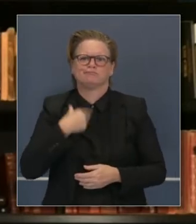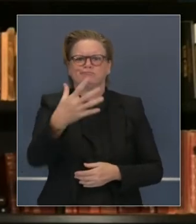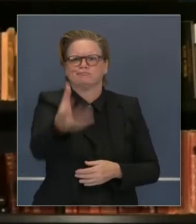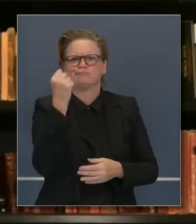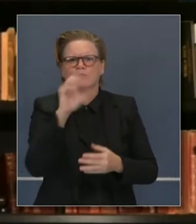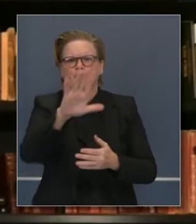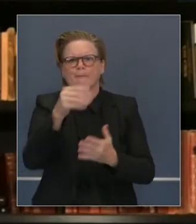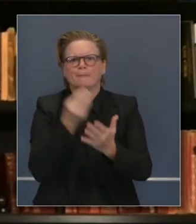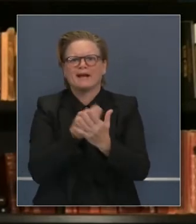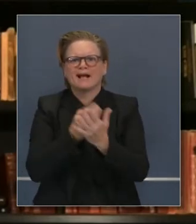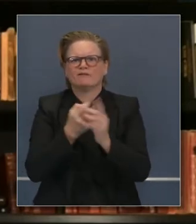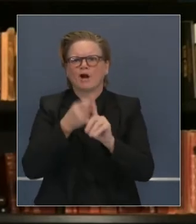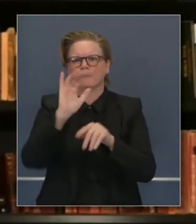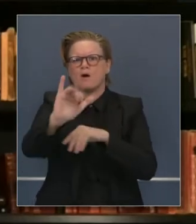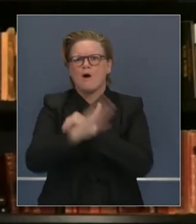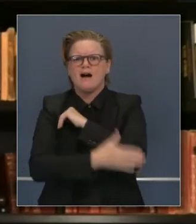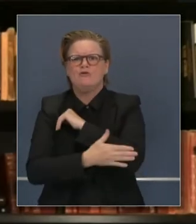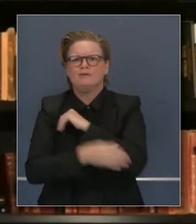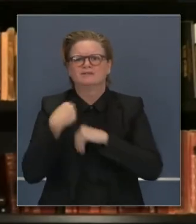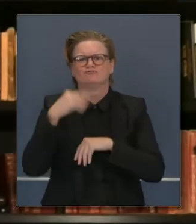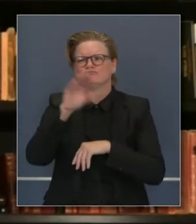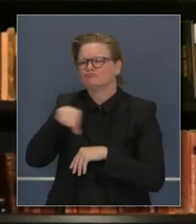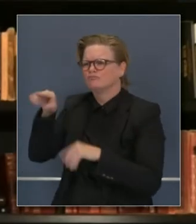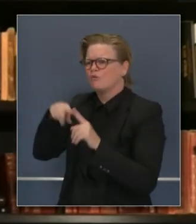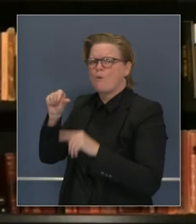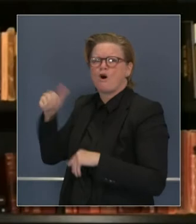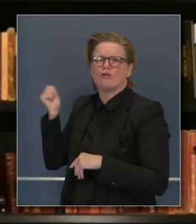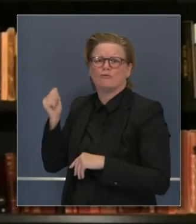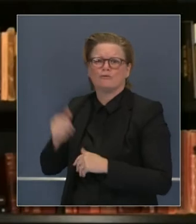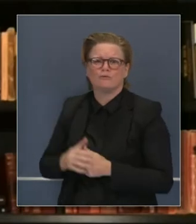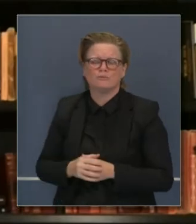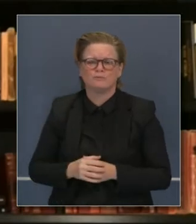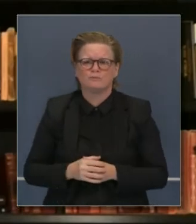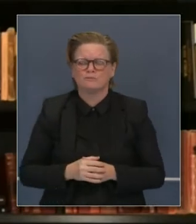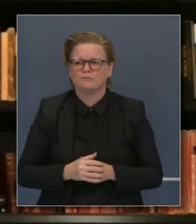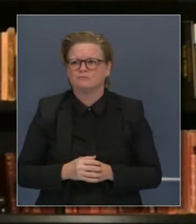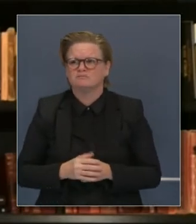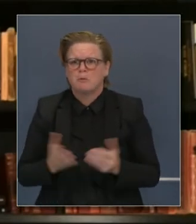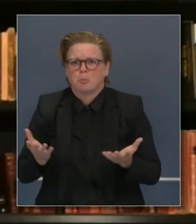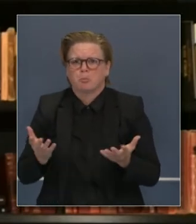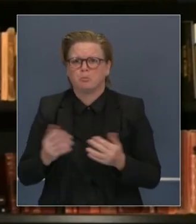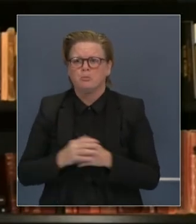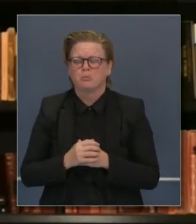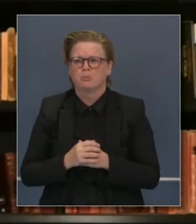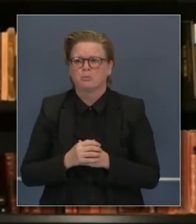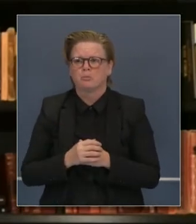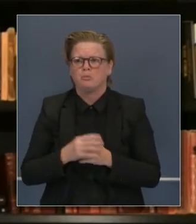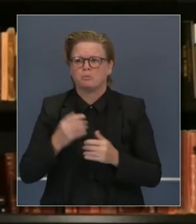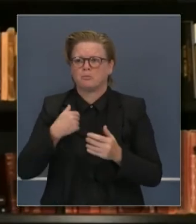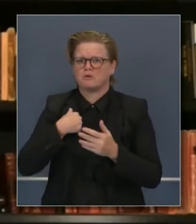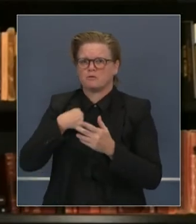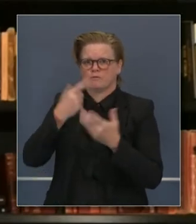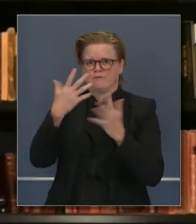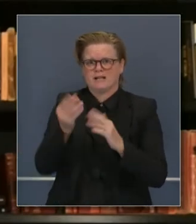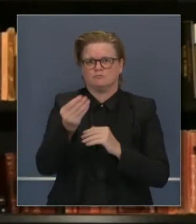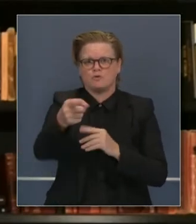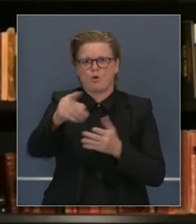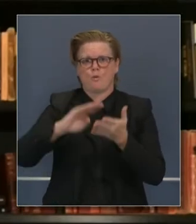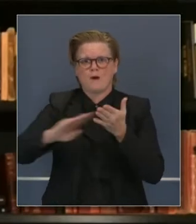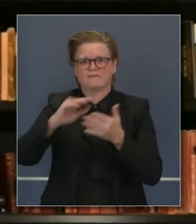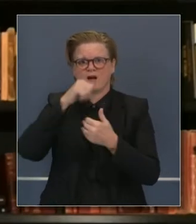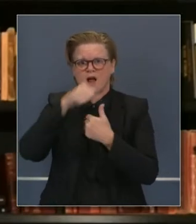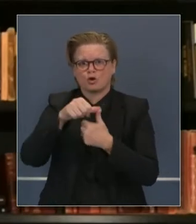esos dólares a condados que opinan algo distinto. Y eso es lo que hemos hecho precisamente. No somos tímidos. Hemos enviado